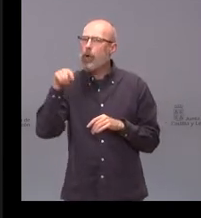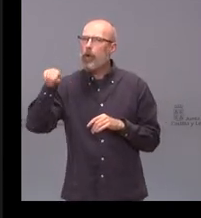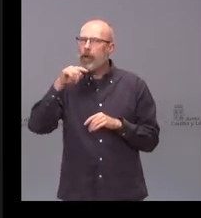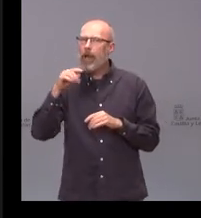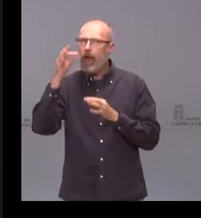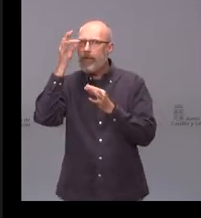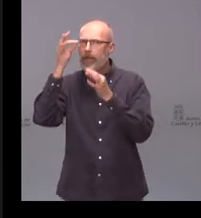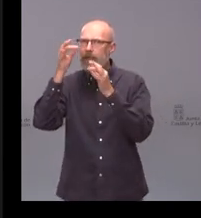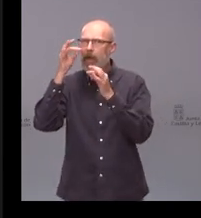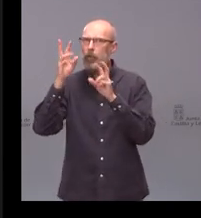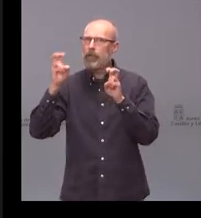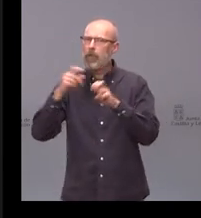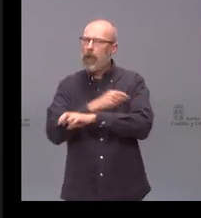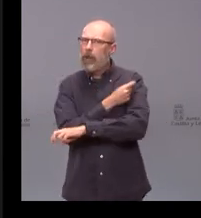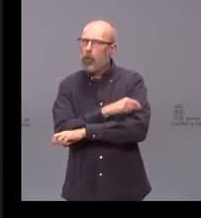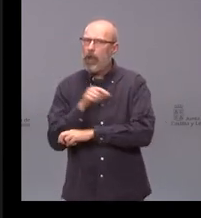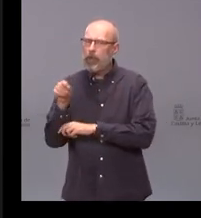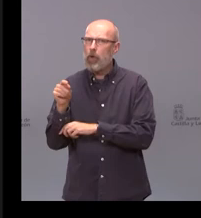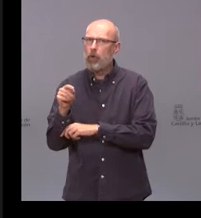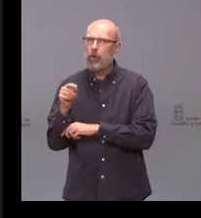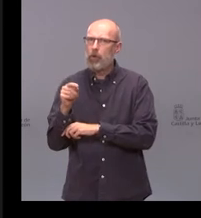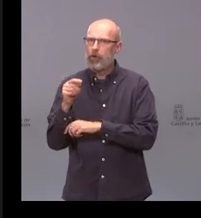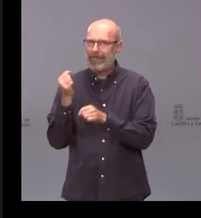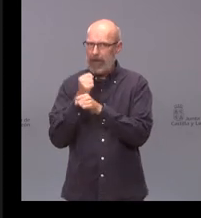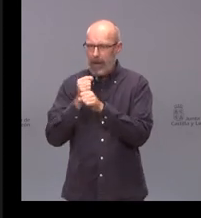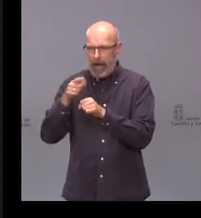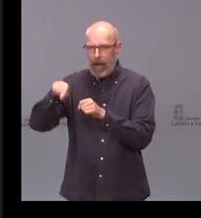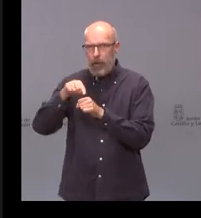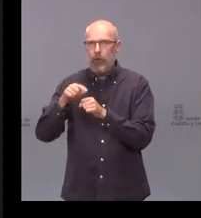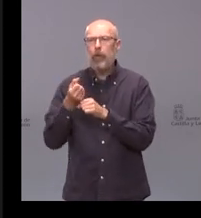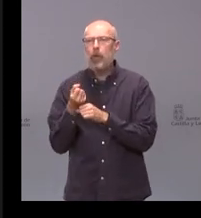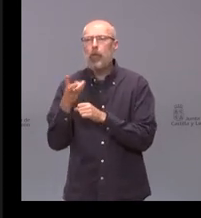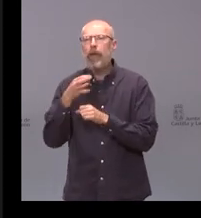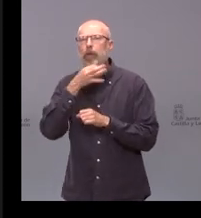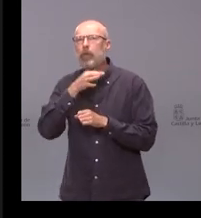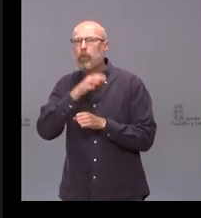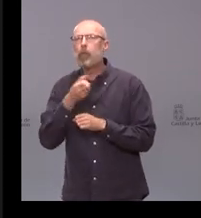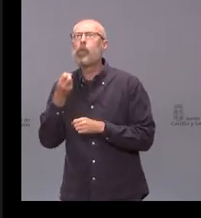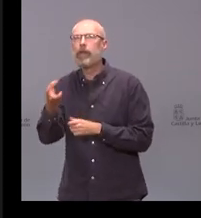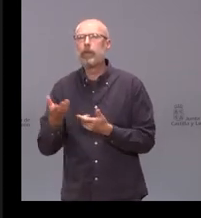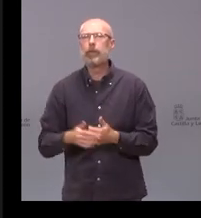ha sido en Zamora el tema de la vacunación de los trabajadores cuántos han rechazado la vacunación más o menos